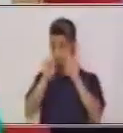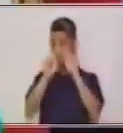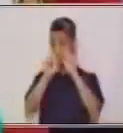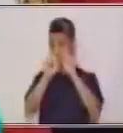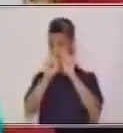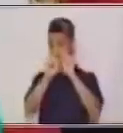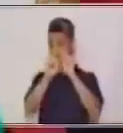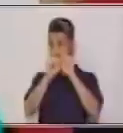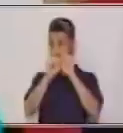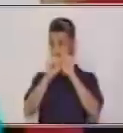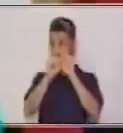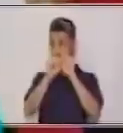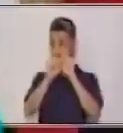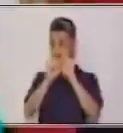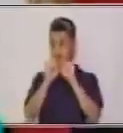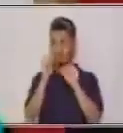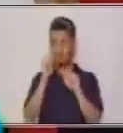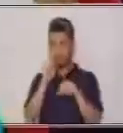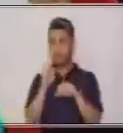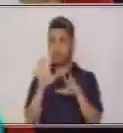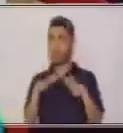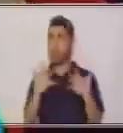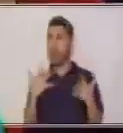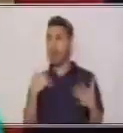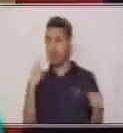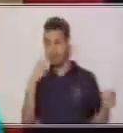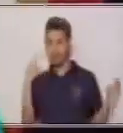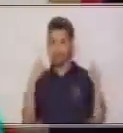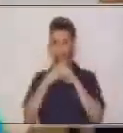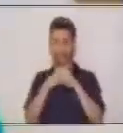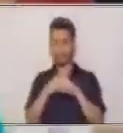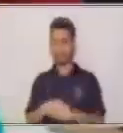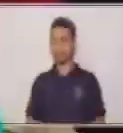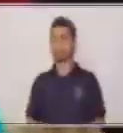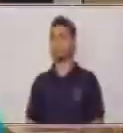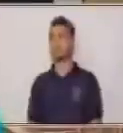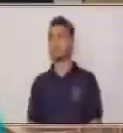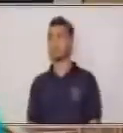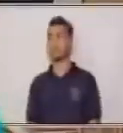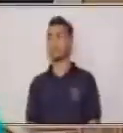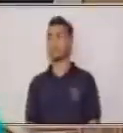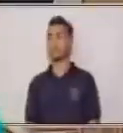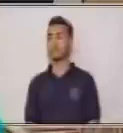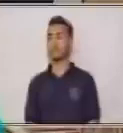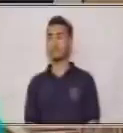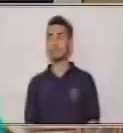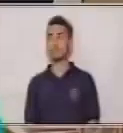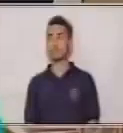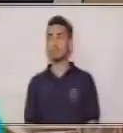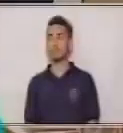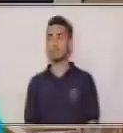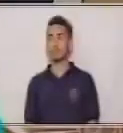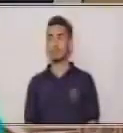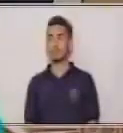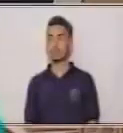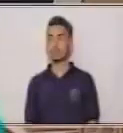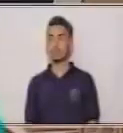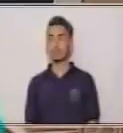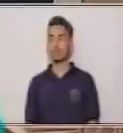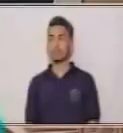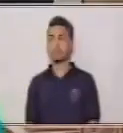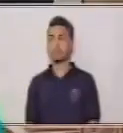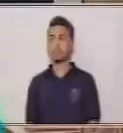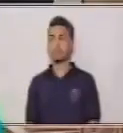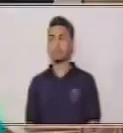leyeron? ¿Ya se dieron cuenta cuál es el error que tengo ahí? Muy bien. Vamos a borrarla y la vamos a corregir con